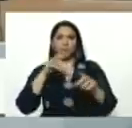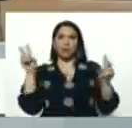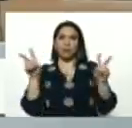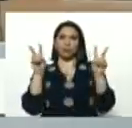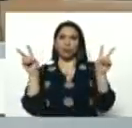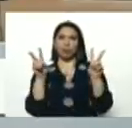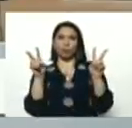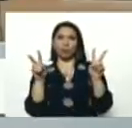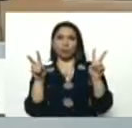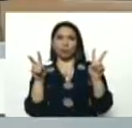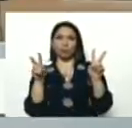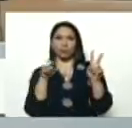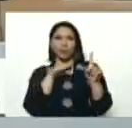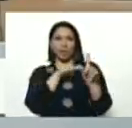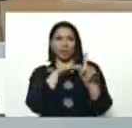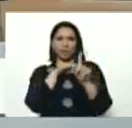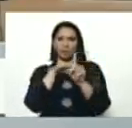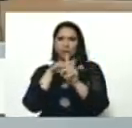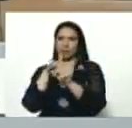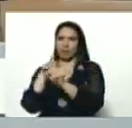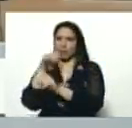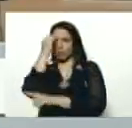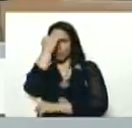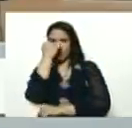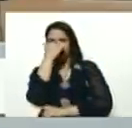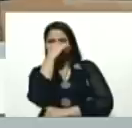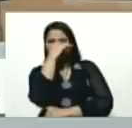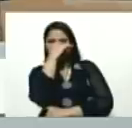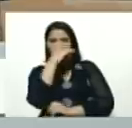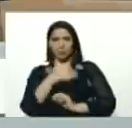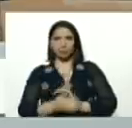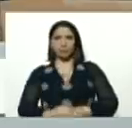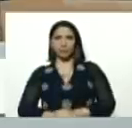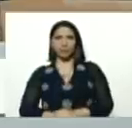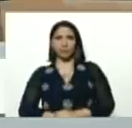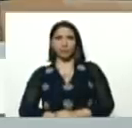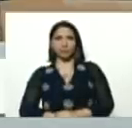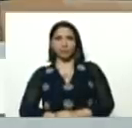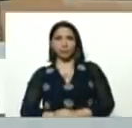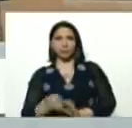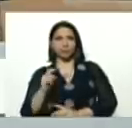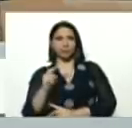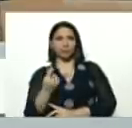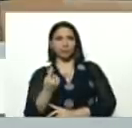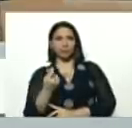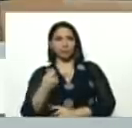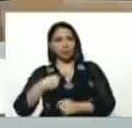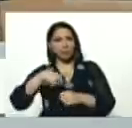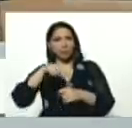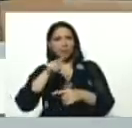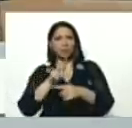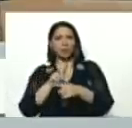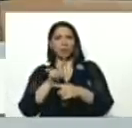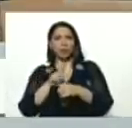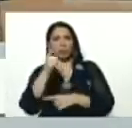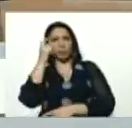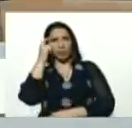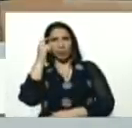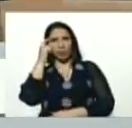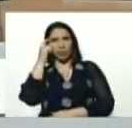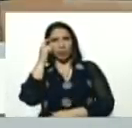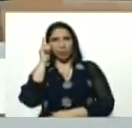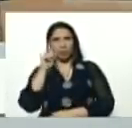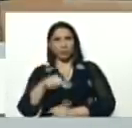del ataque, y la terrorista, de los primeros días de mayo, compañera, hermana Loa